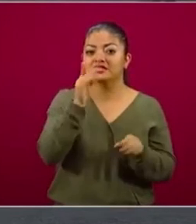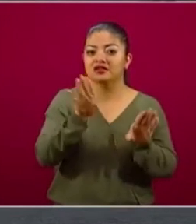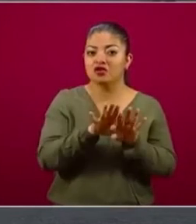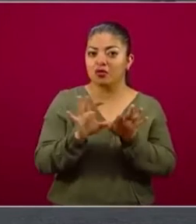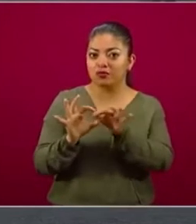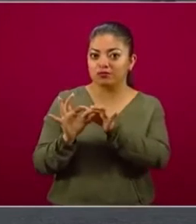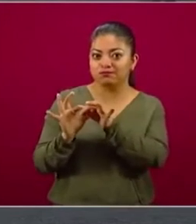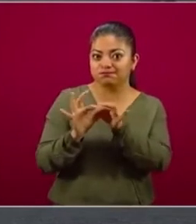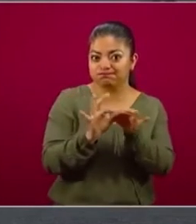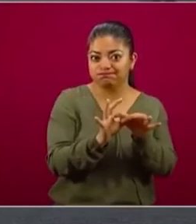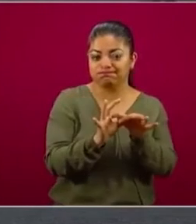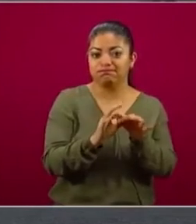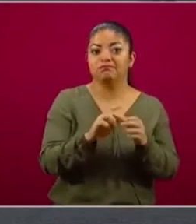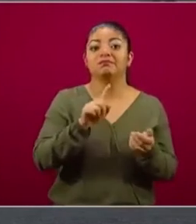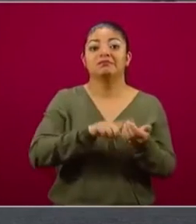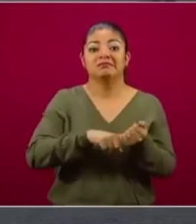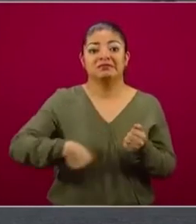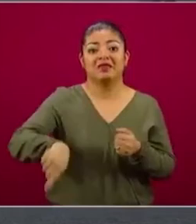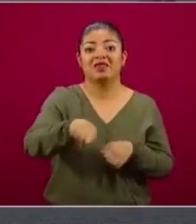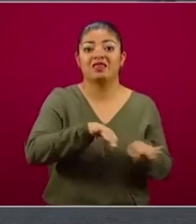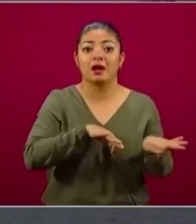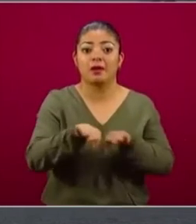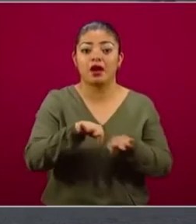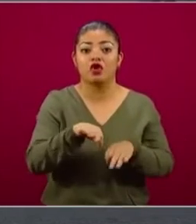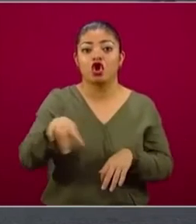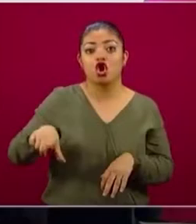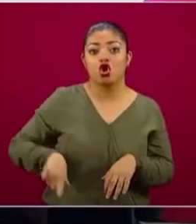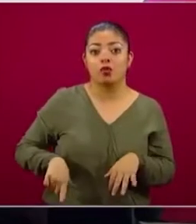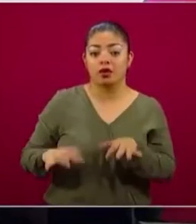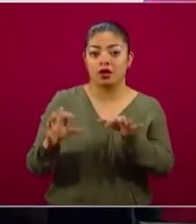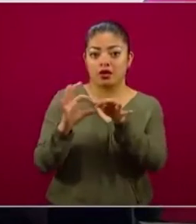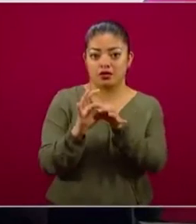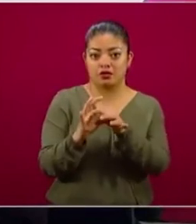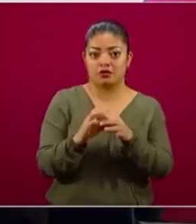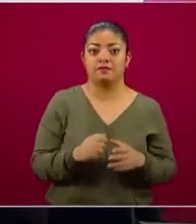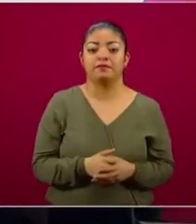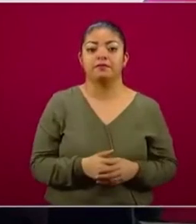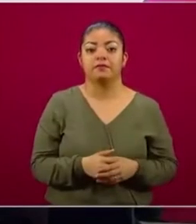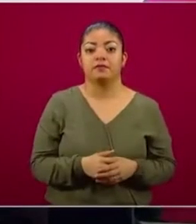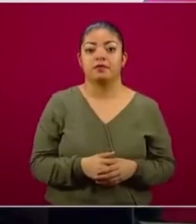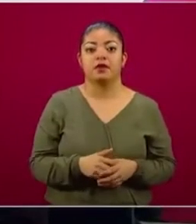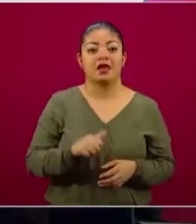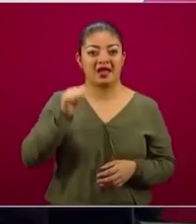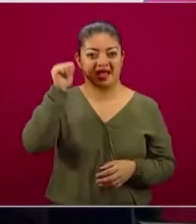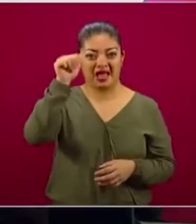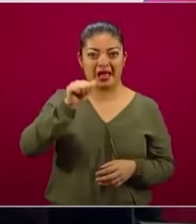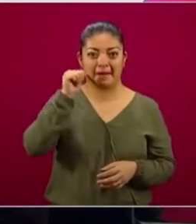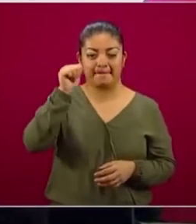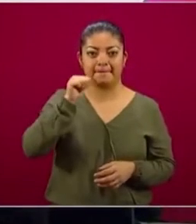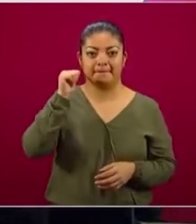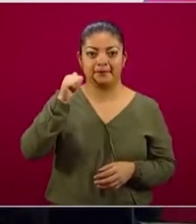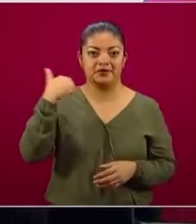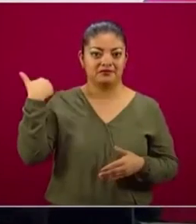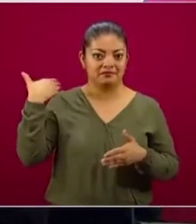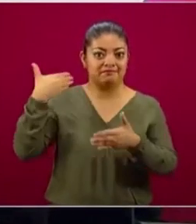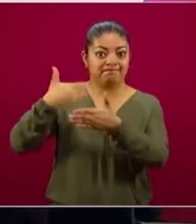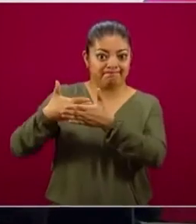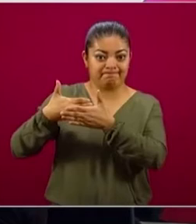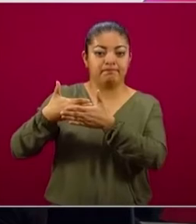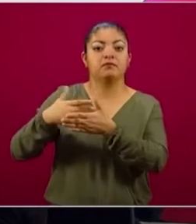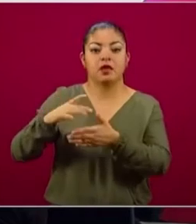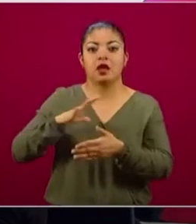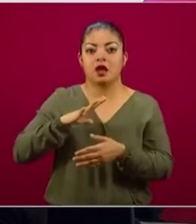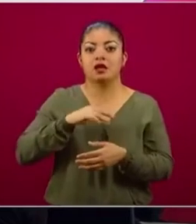trabajadores, el sector patronal y el gobierno. Hasta abril, como lo informamos la vez pasada, llevamos